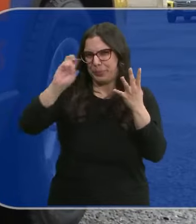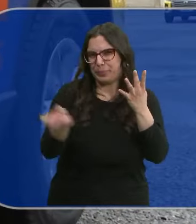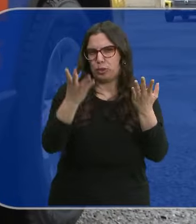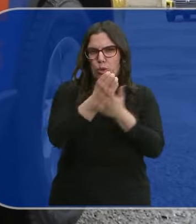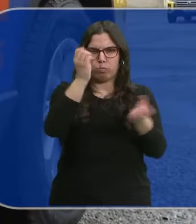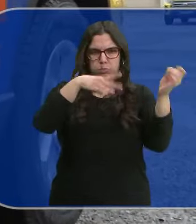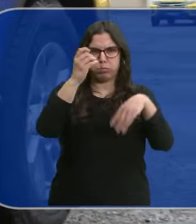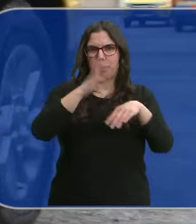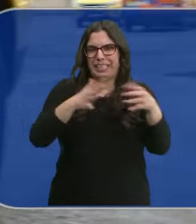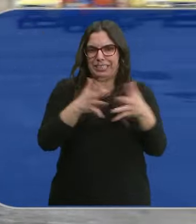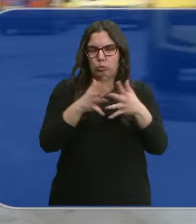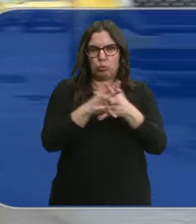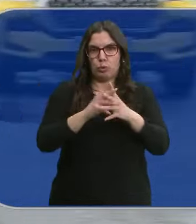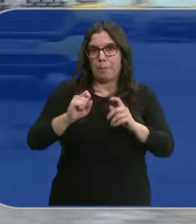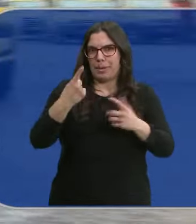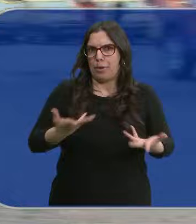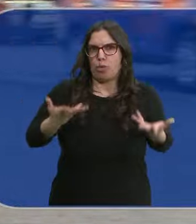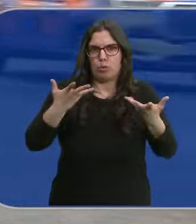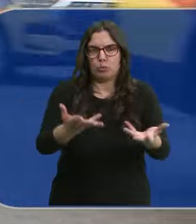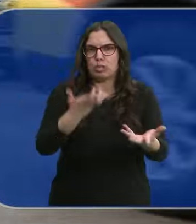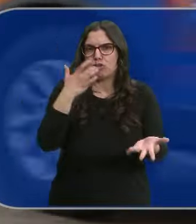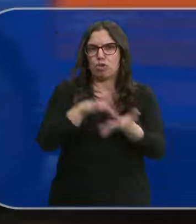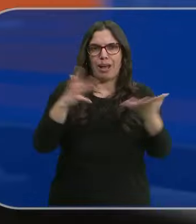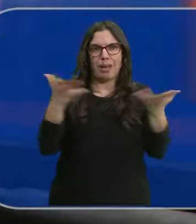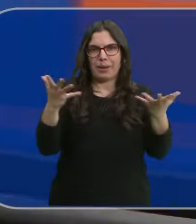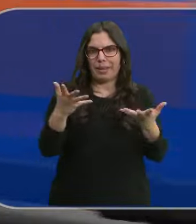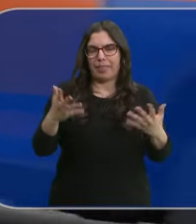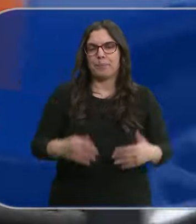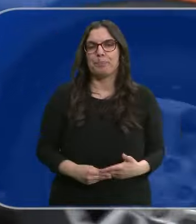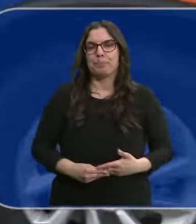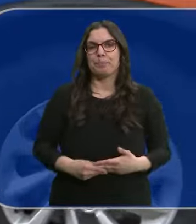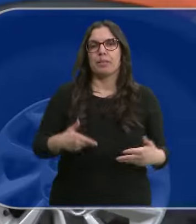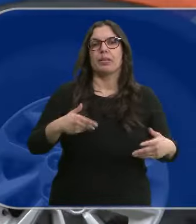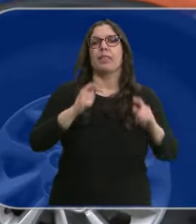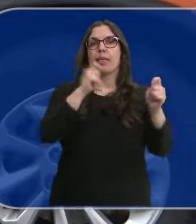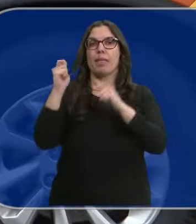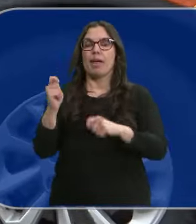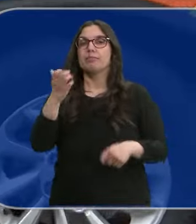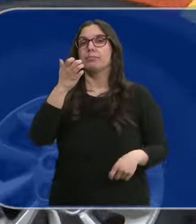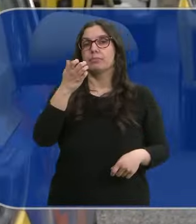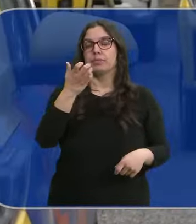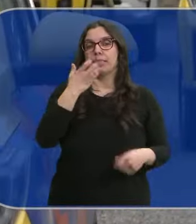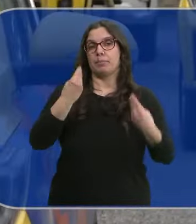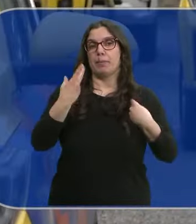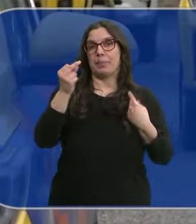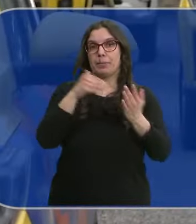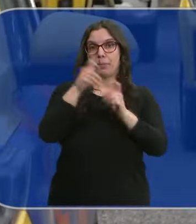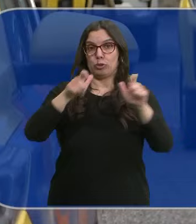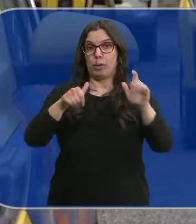para disponer de una infraestructura de primeros auxilios ante una emergencia. Irán a los municipios de más de 20.000 habitantes.